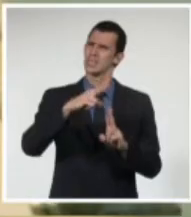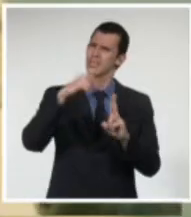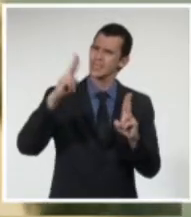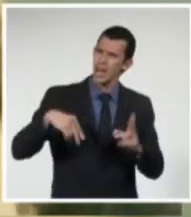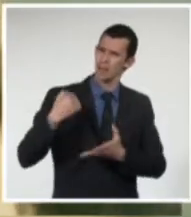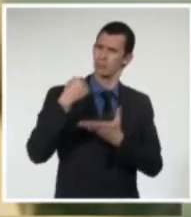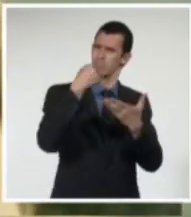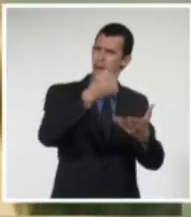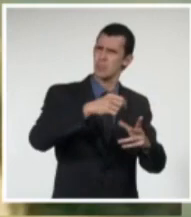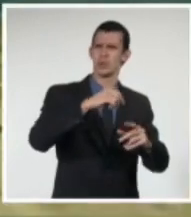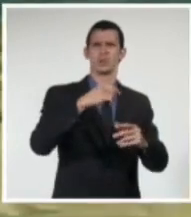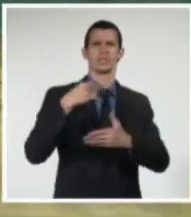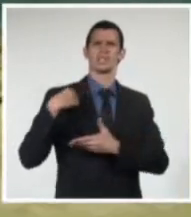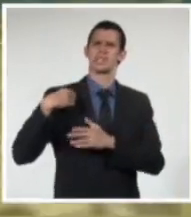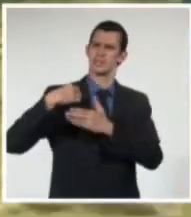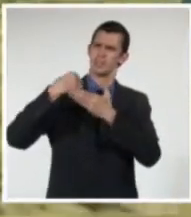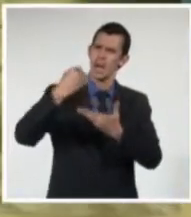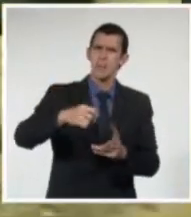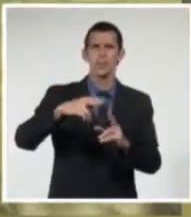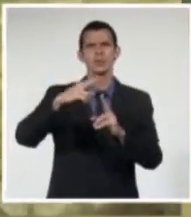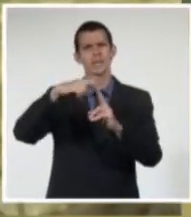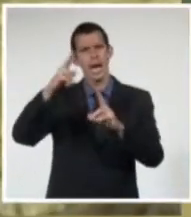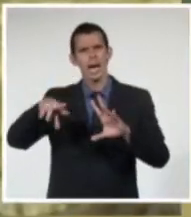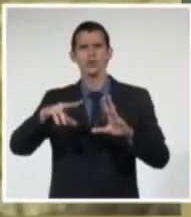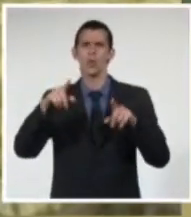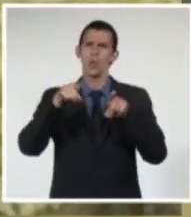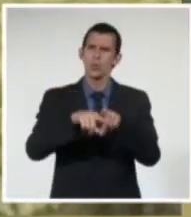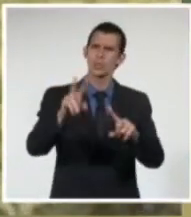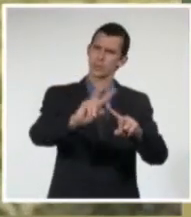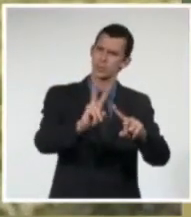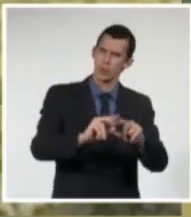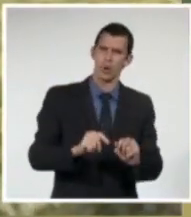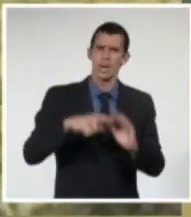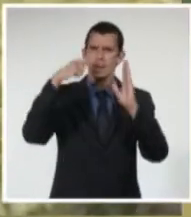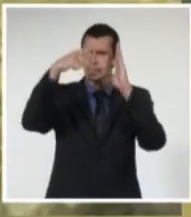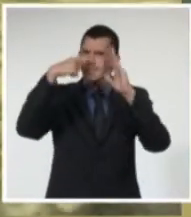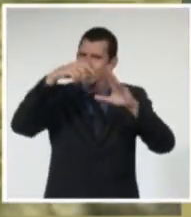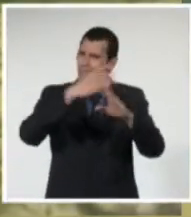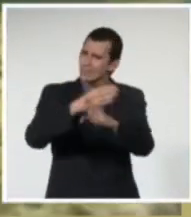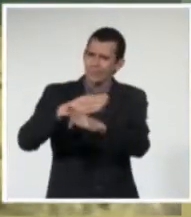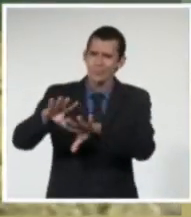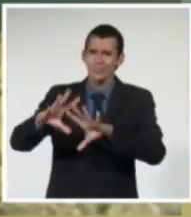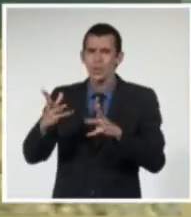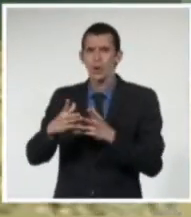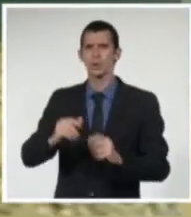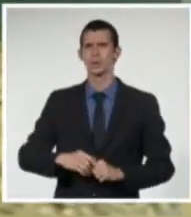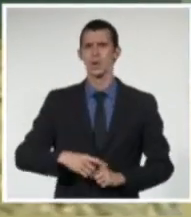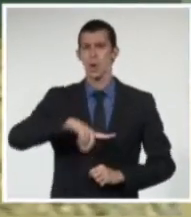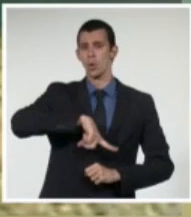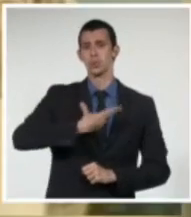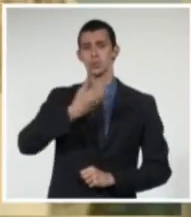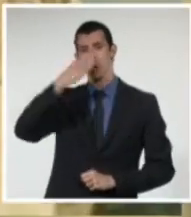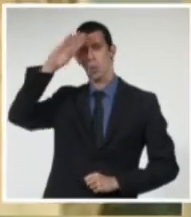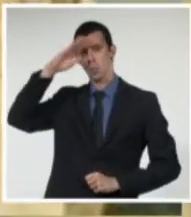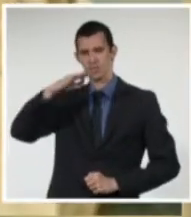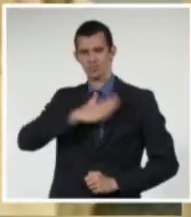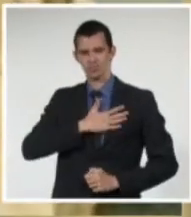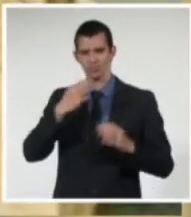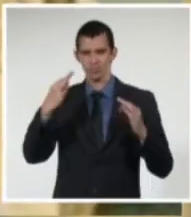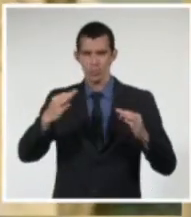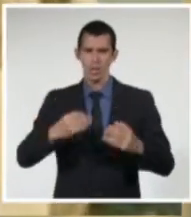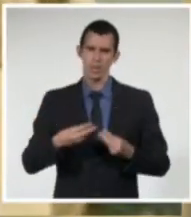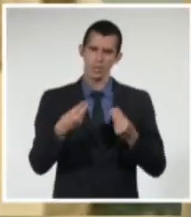Televisión y el Premio Nacional de Cine, y le fueron conferidas la distinción por la cultura nacional y las órdenes Juan